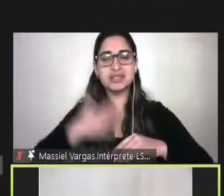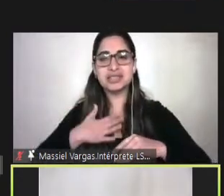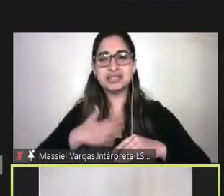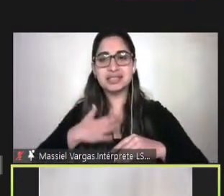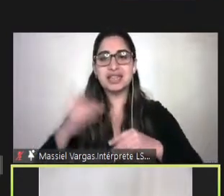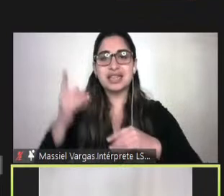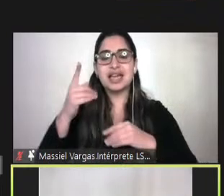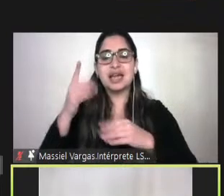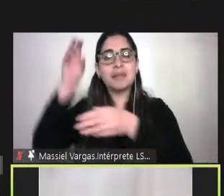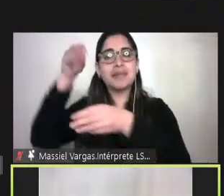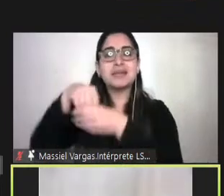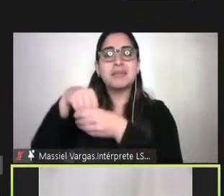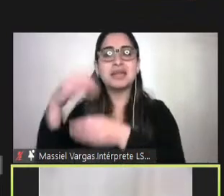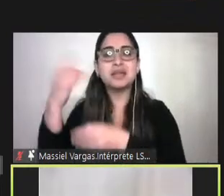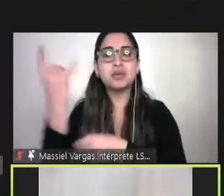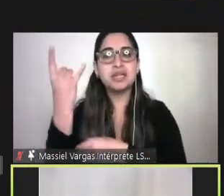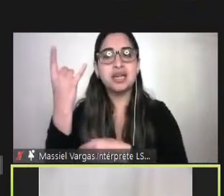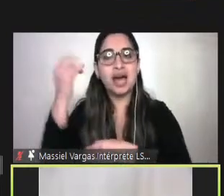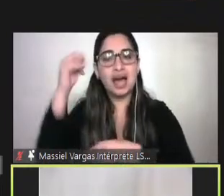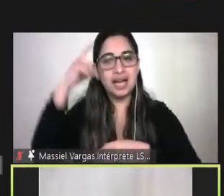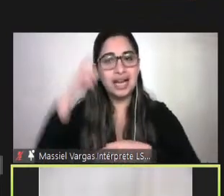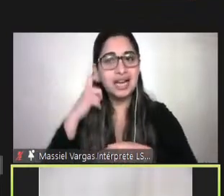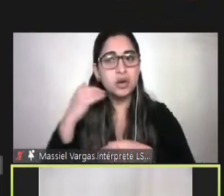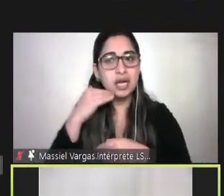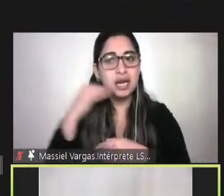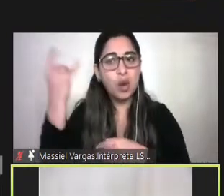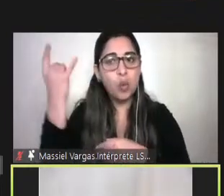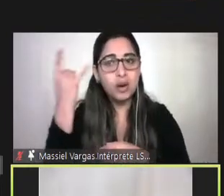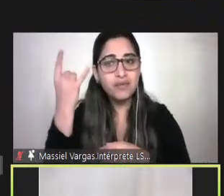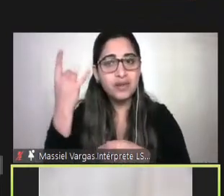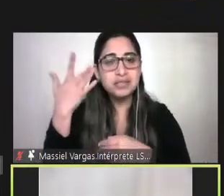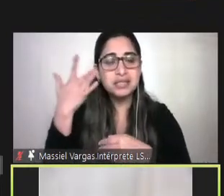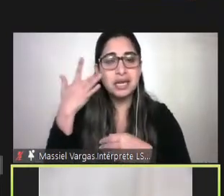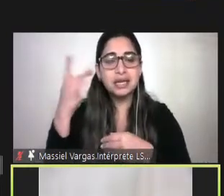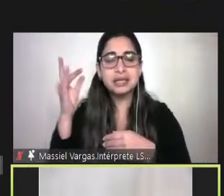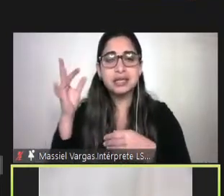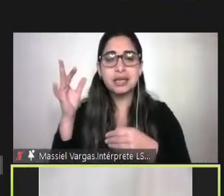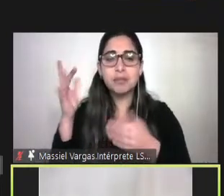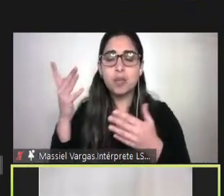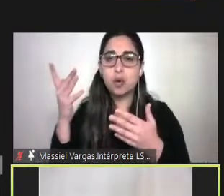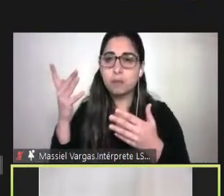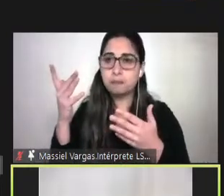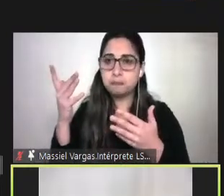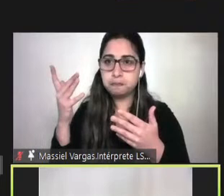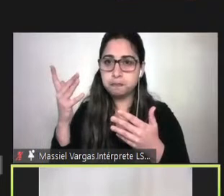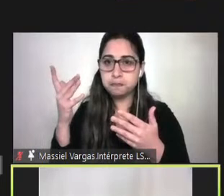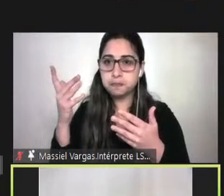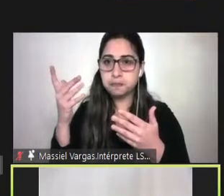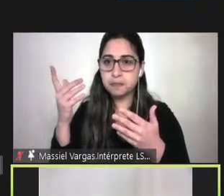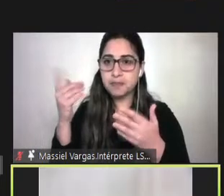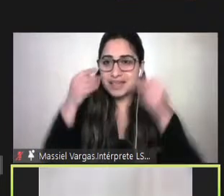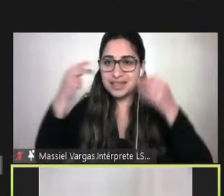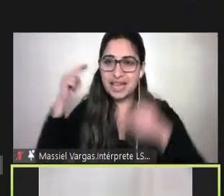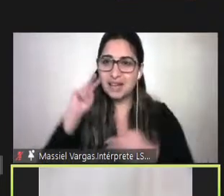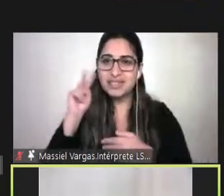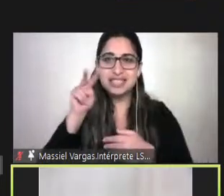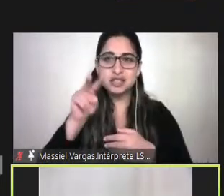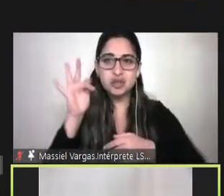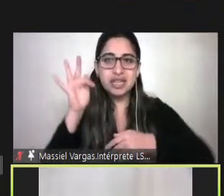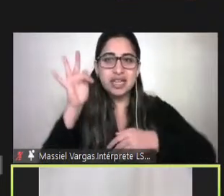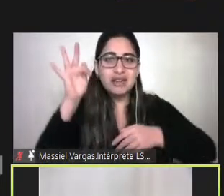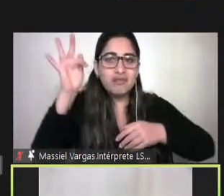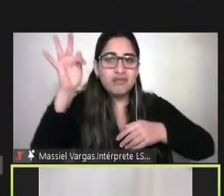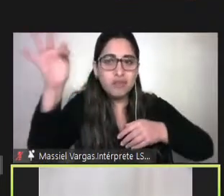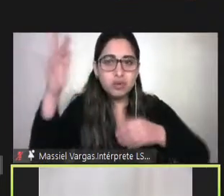una universidad porque creo que las universidades estamos llamadas a poder tener esta visión de futuro y de poder